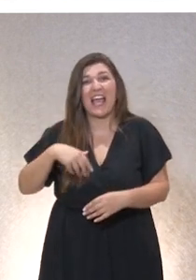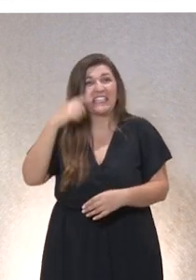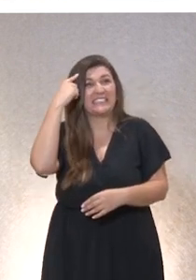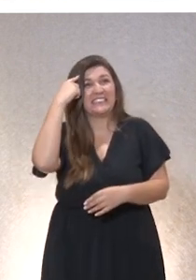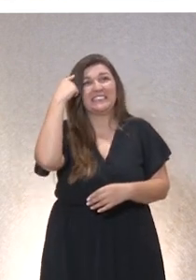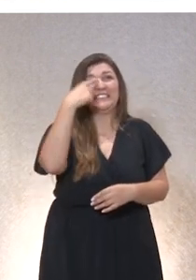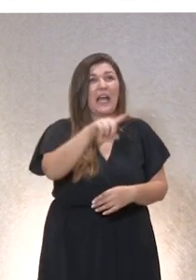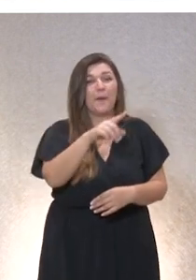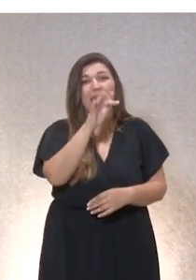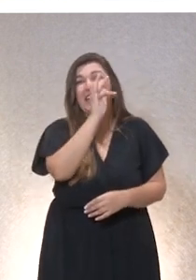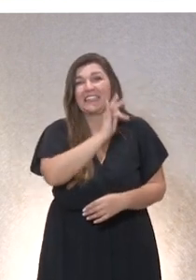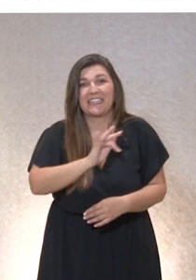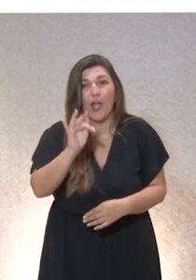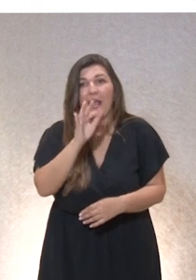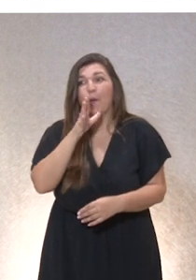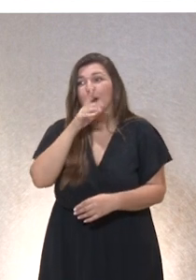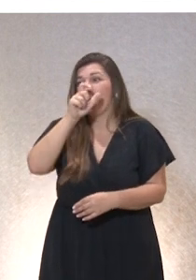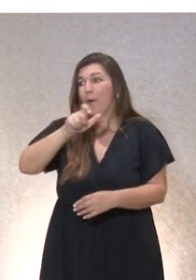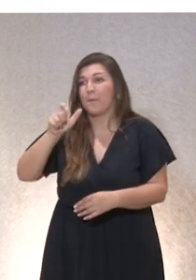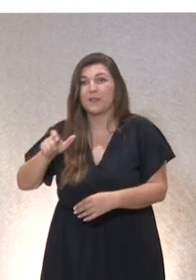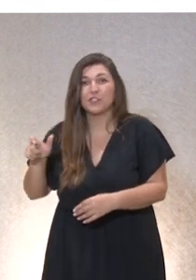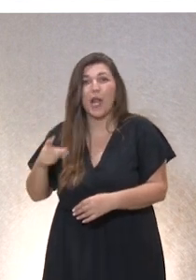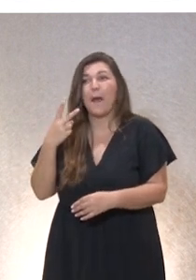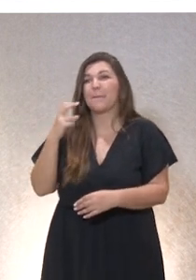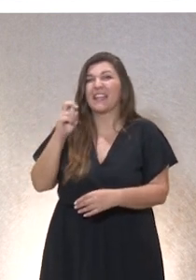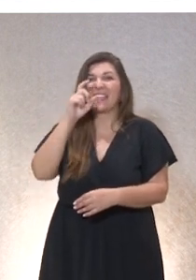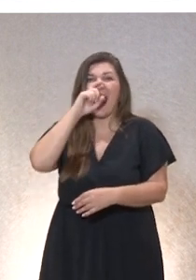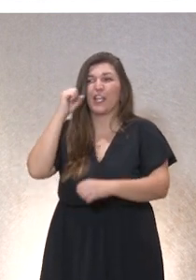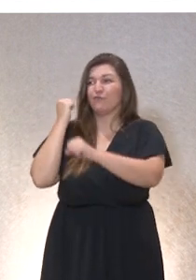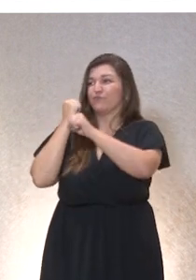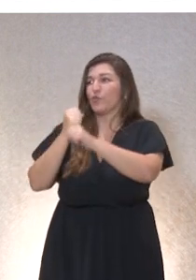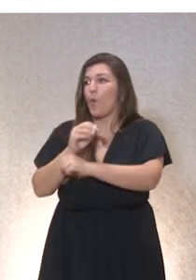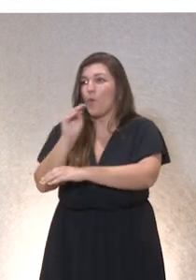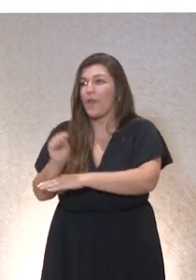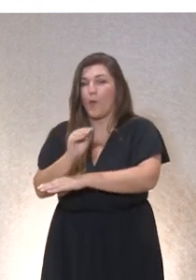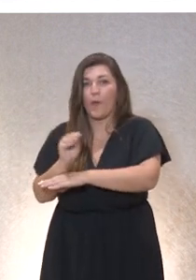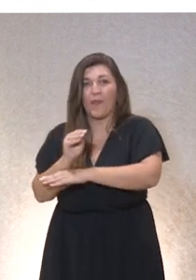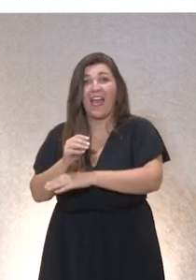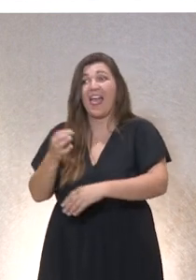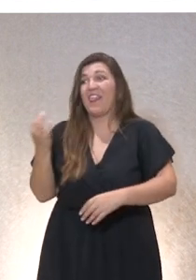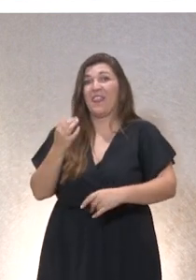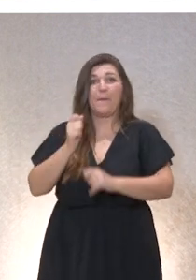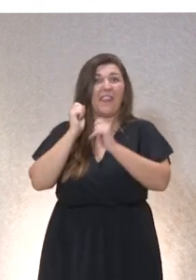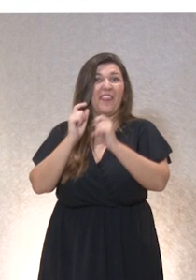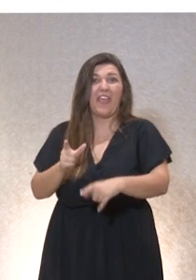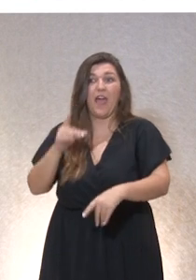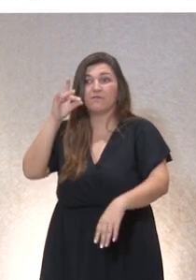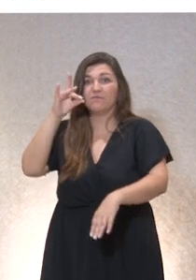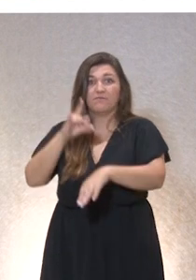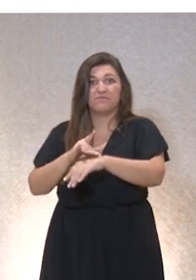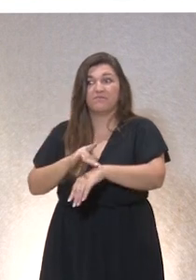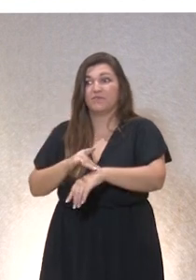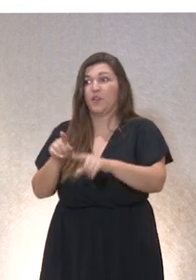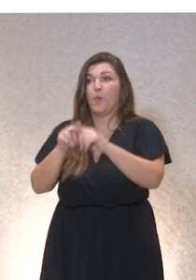una determinada persona. A eso sabría que hacerle el título de doctor honoris causa en cuidados sin haber estudiado nada. ¿Por qué?